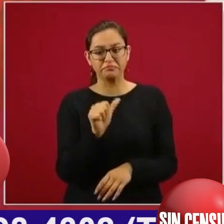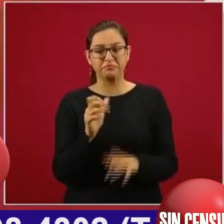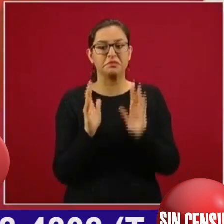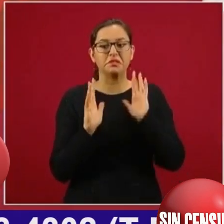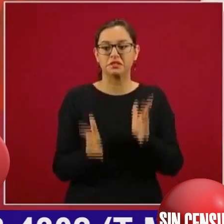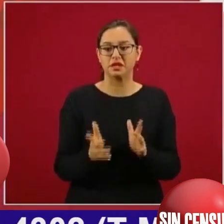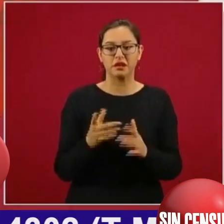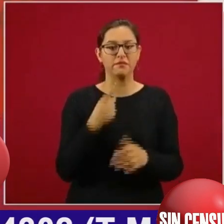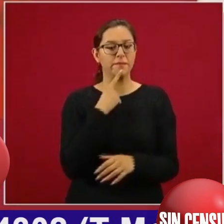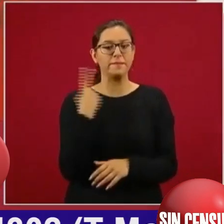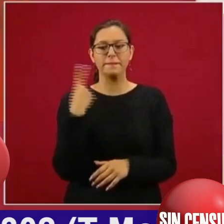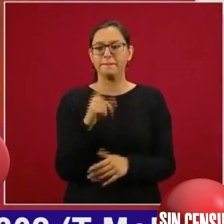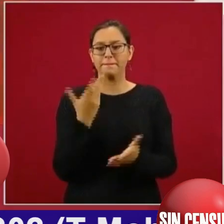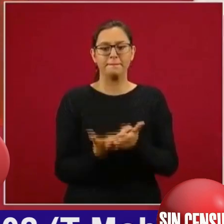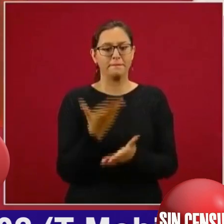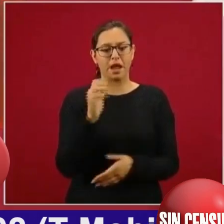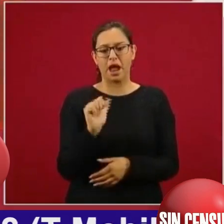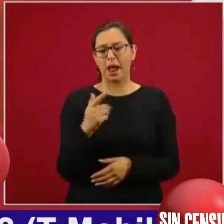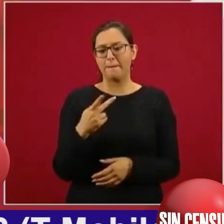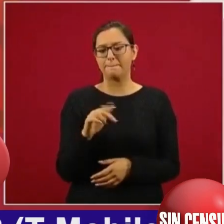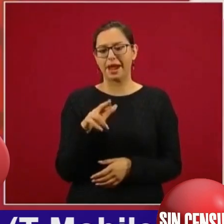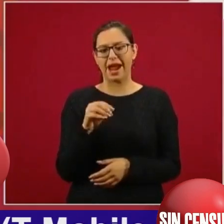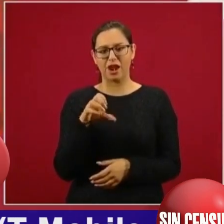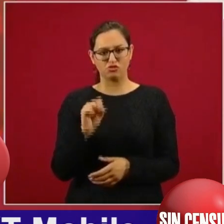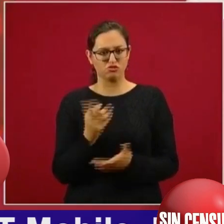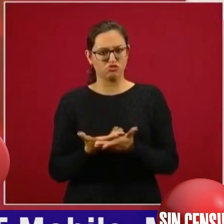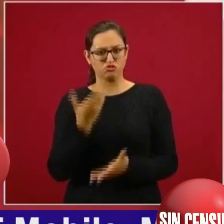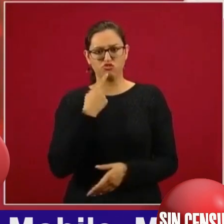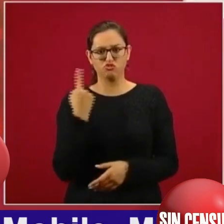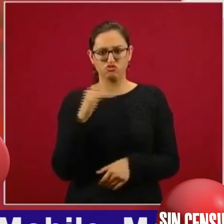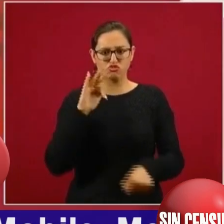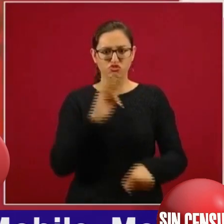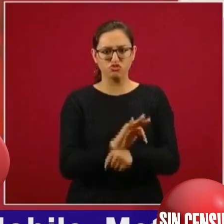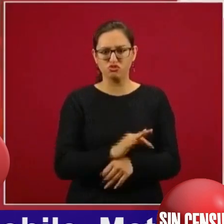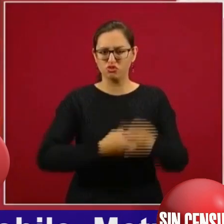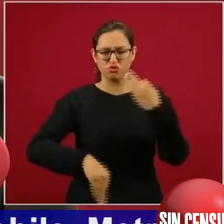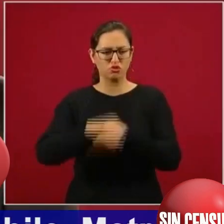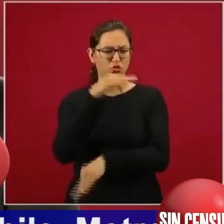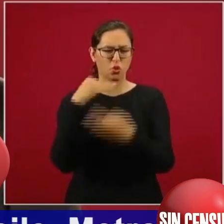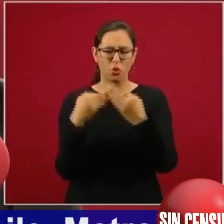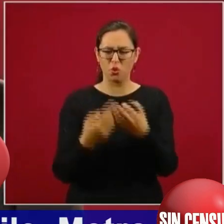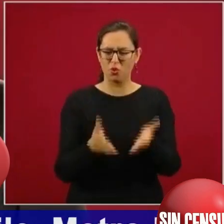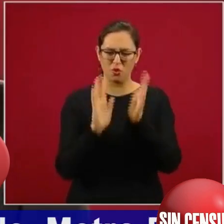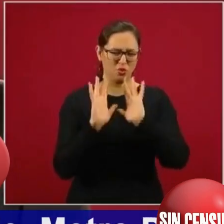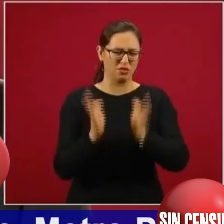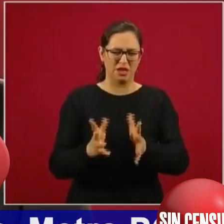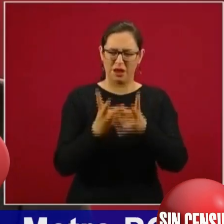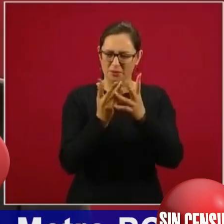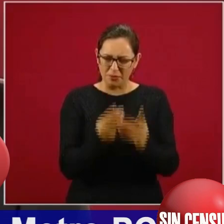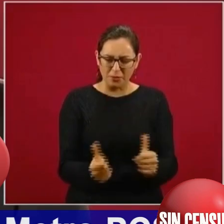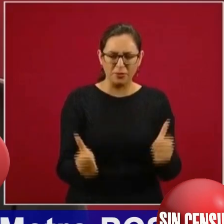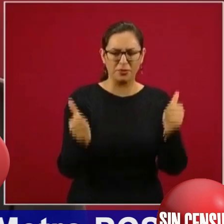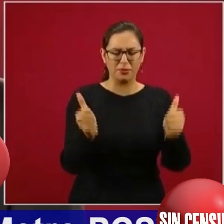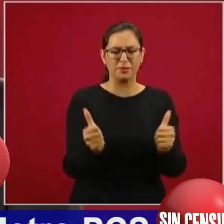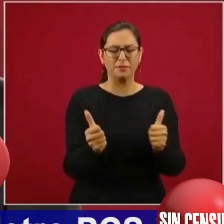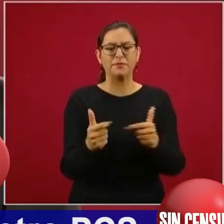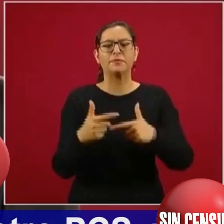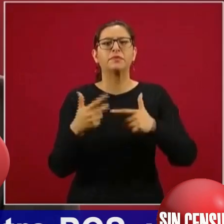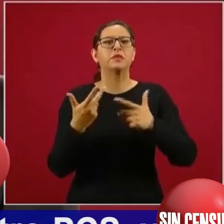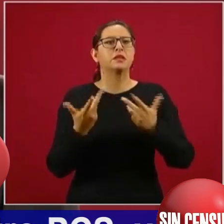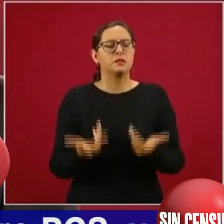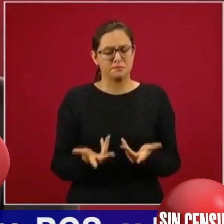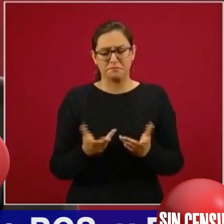todos los amparos, ya hay un plan para que